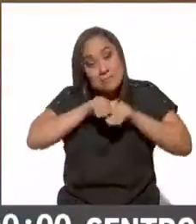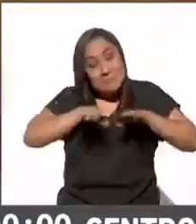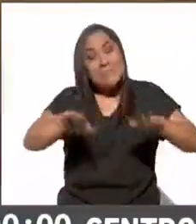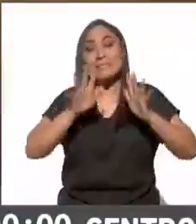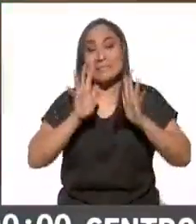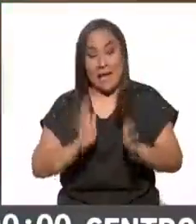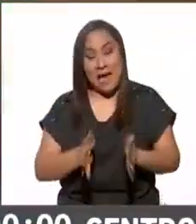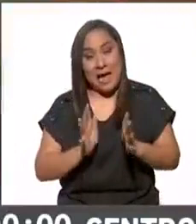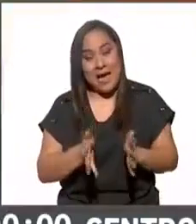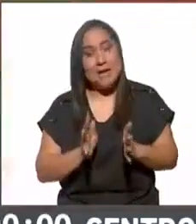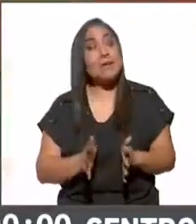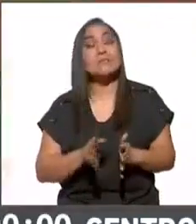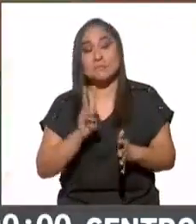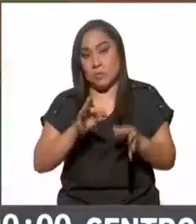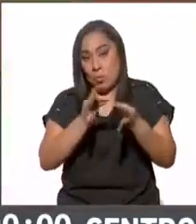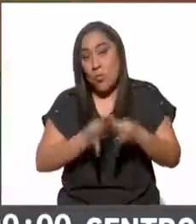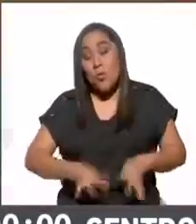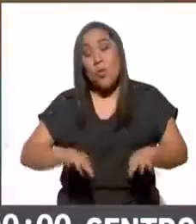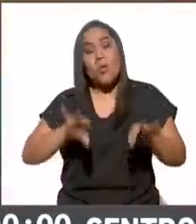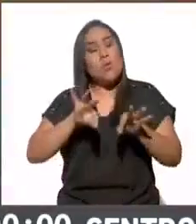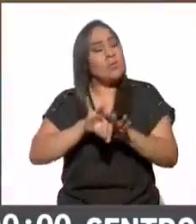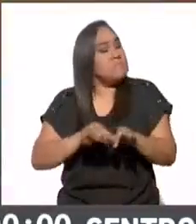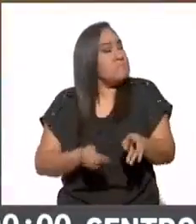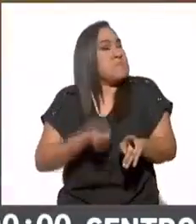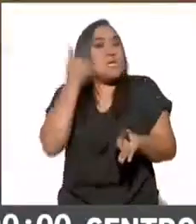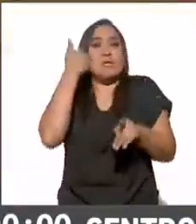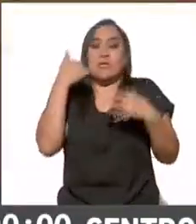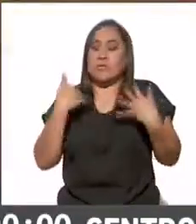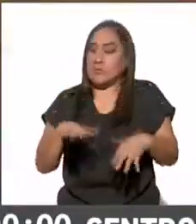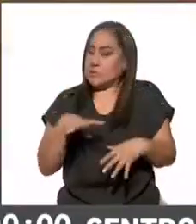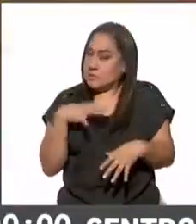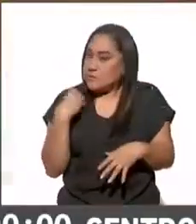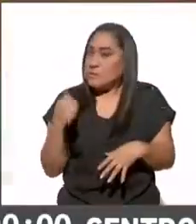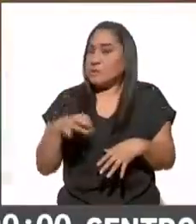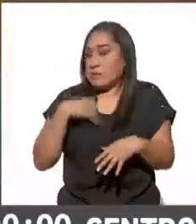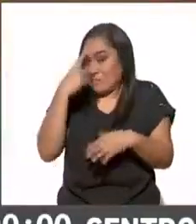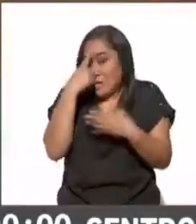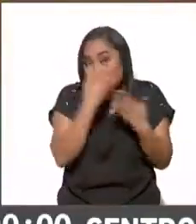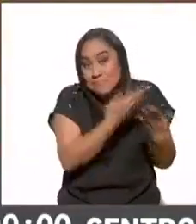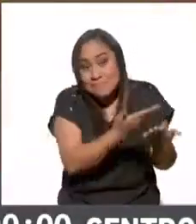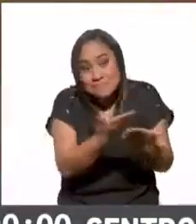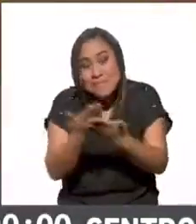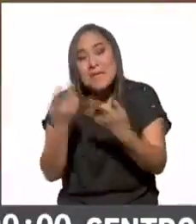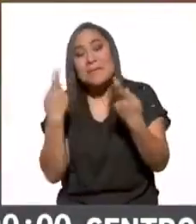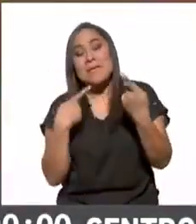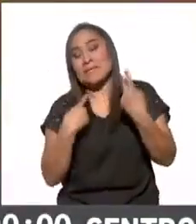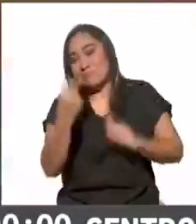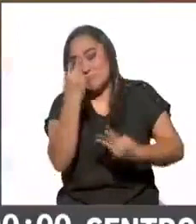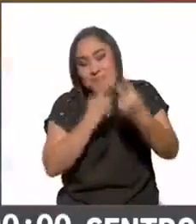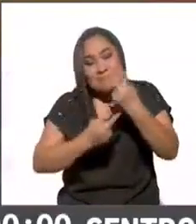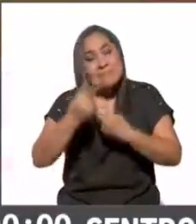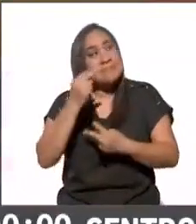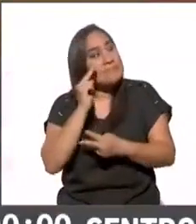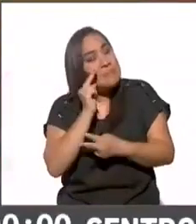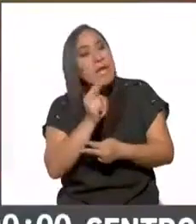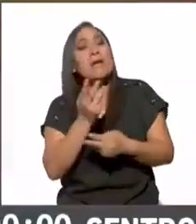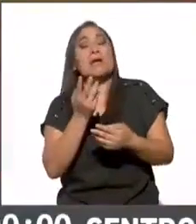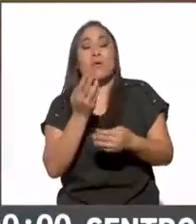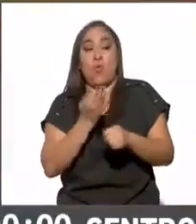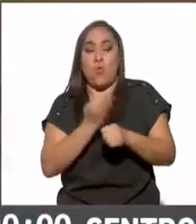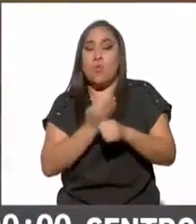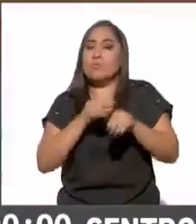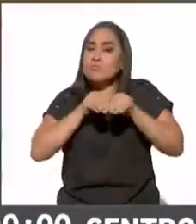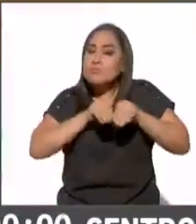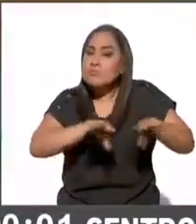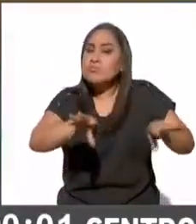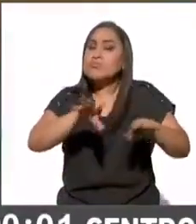tan importante inédita un esfuerzo para usted para la audiencia en el que le hemos llevado esta